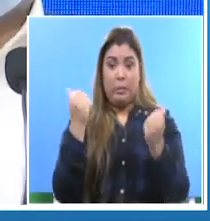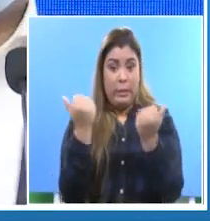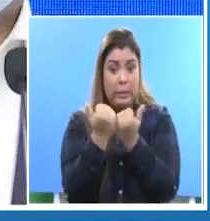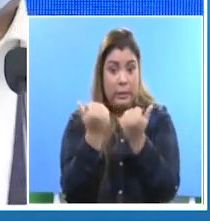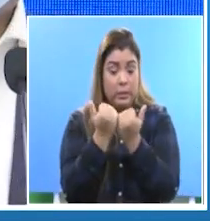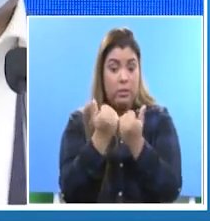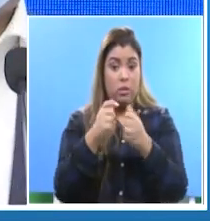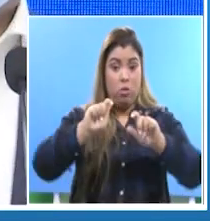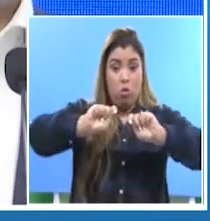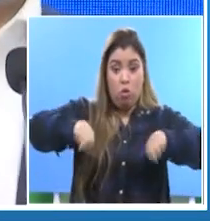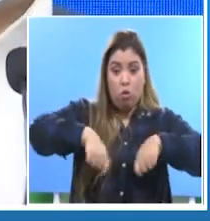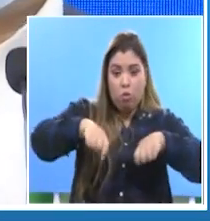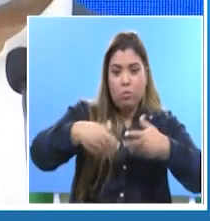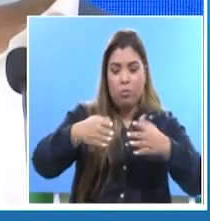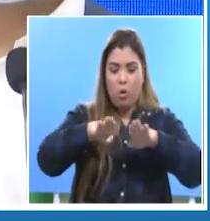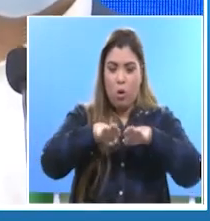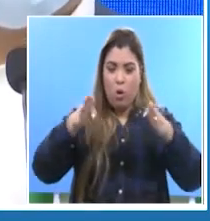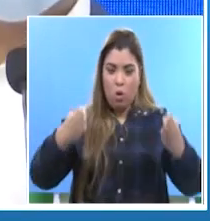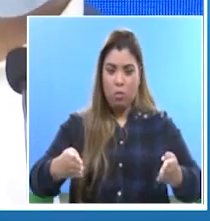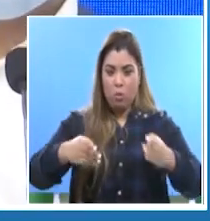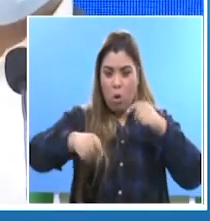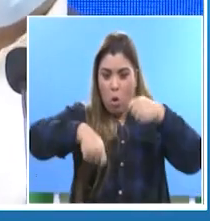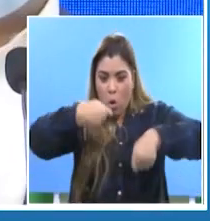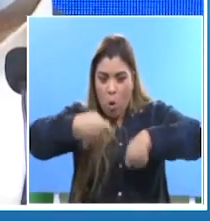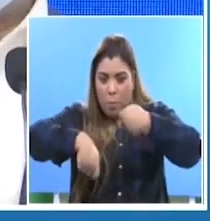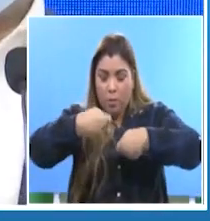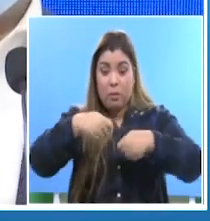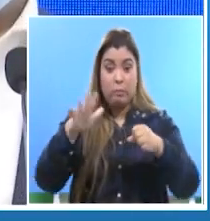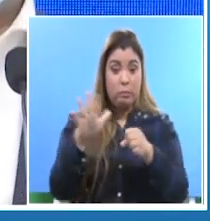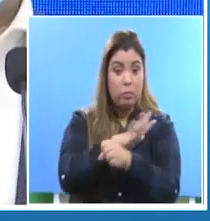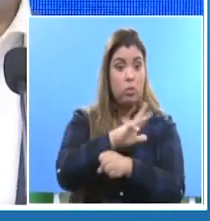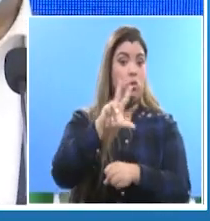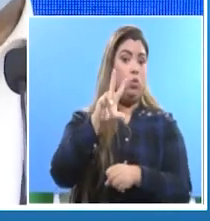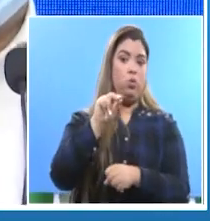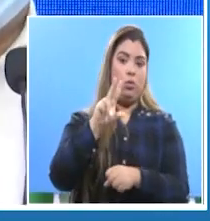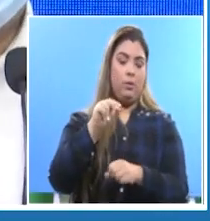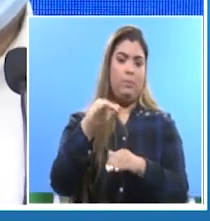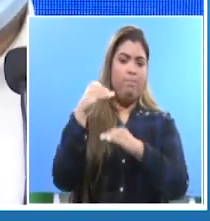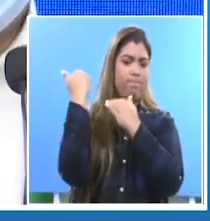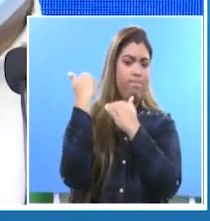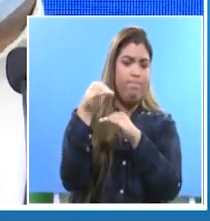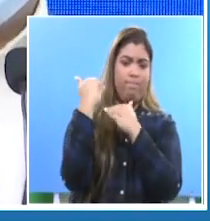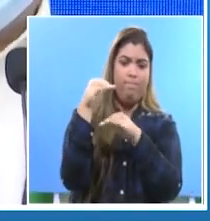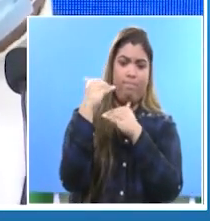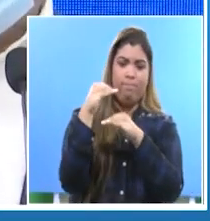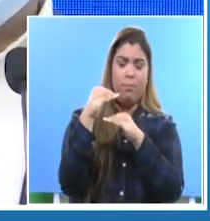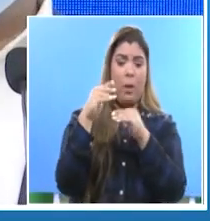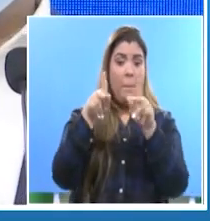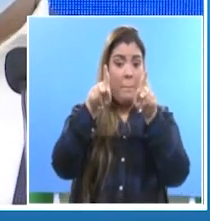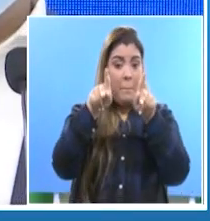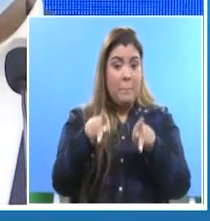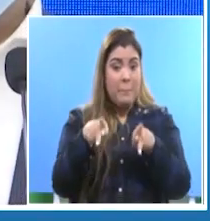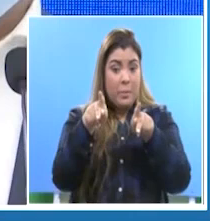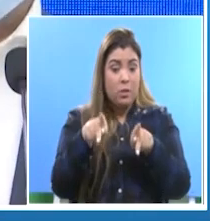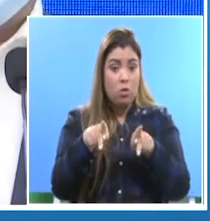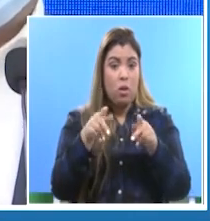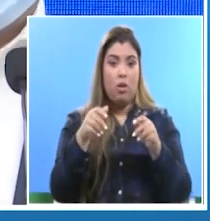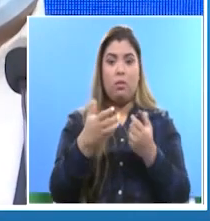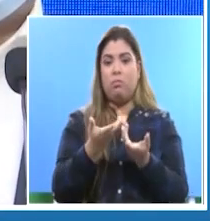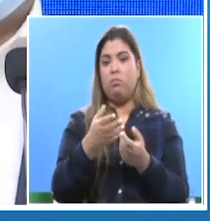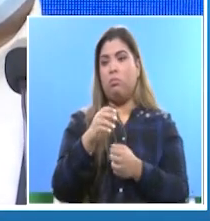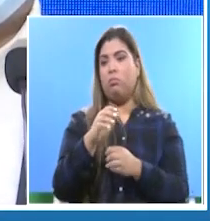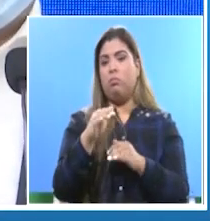Estas no deben de ser habilitadas por el máximo de personas que pudiera receptar